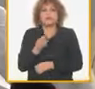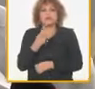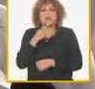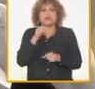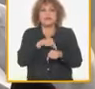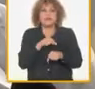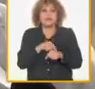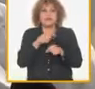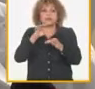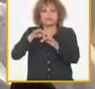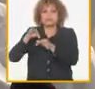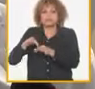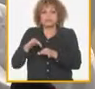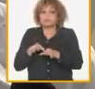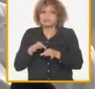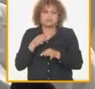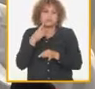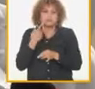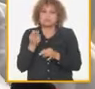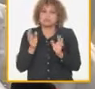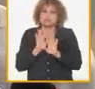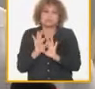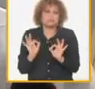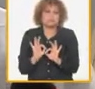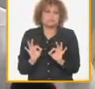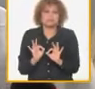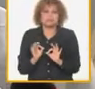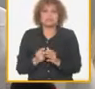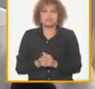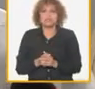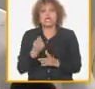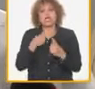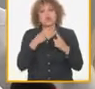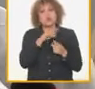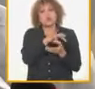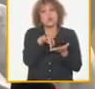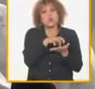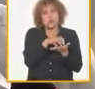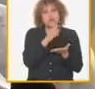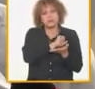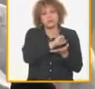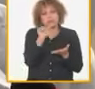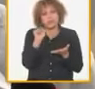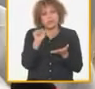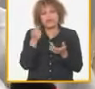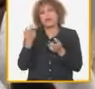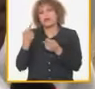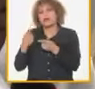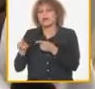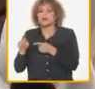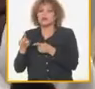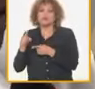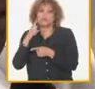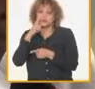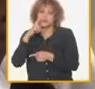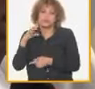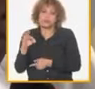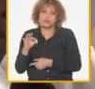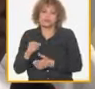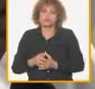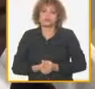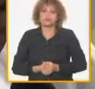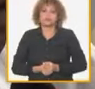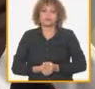y el uso de los tensores están ahí lo logramos en unos lugares mínimos en excepciones y no lo convertimos en una regla